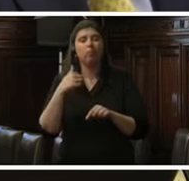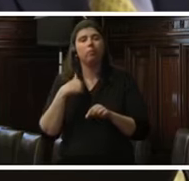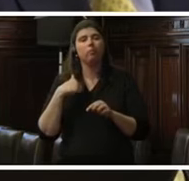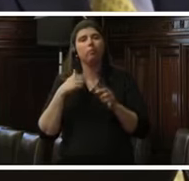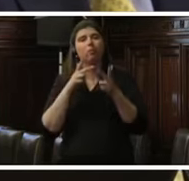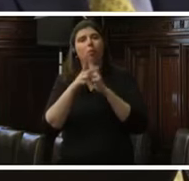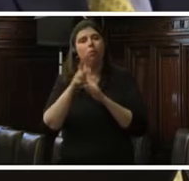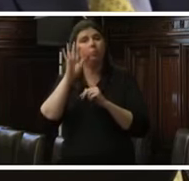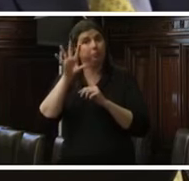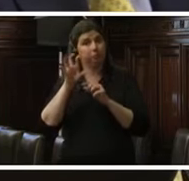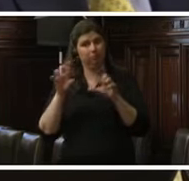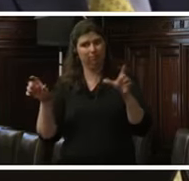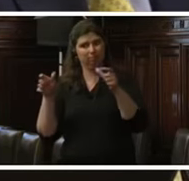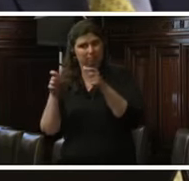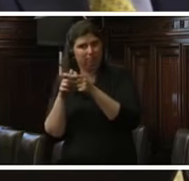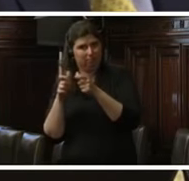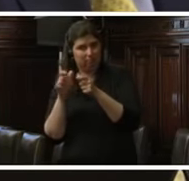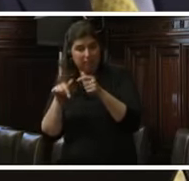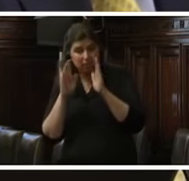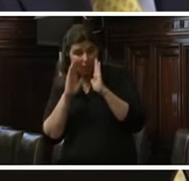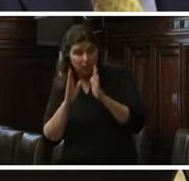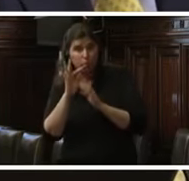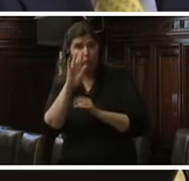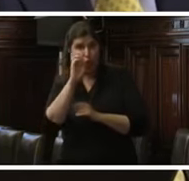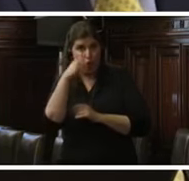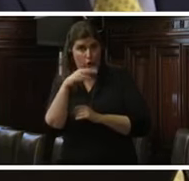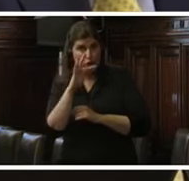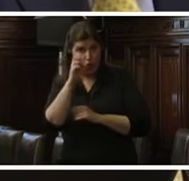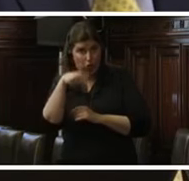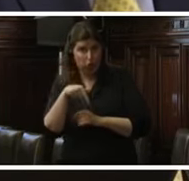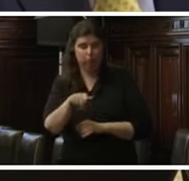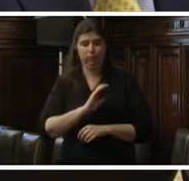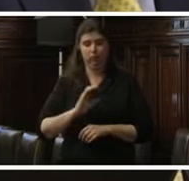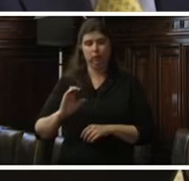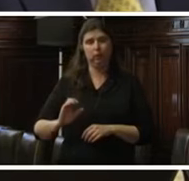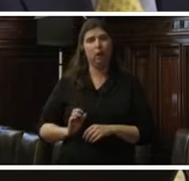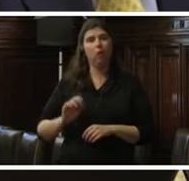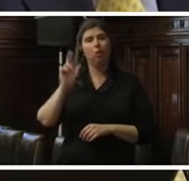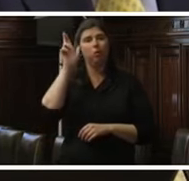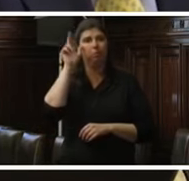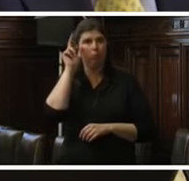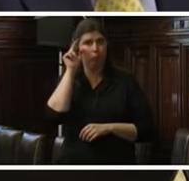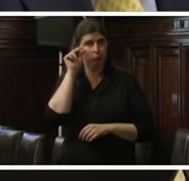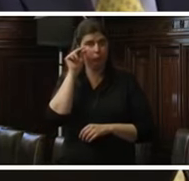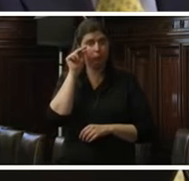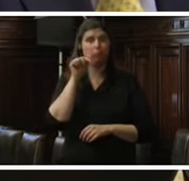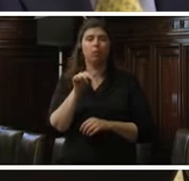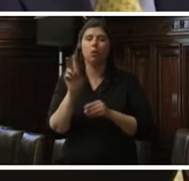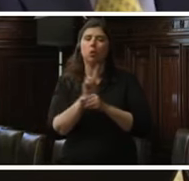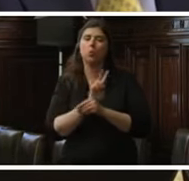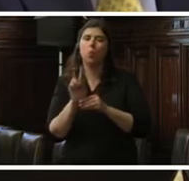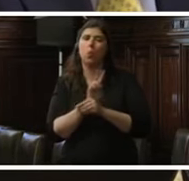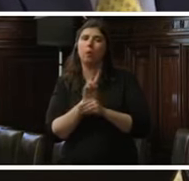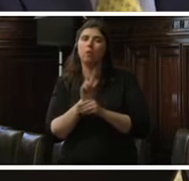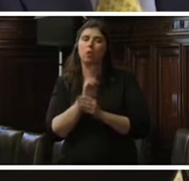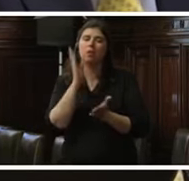a la Comisión que el caso El Frontón es un caso donde el Estado peruano se encuentra bajo la supervisión de las